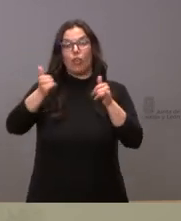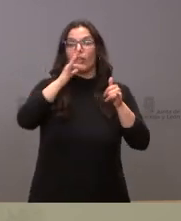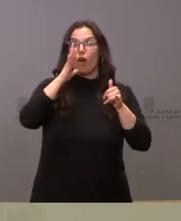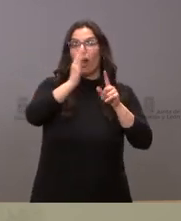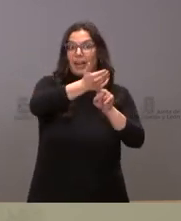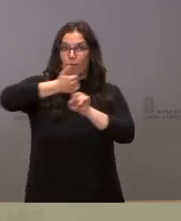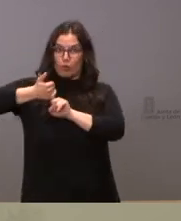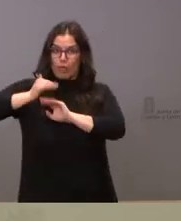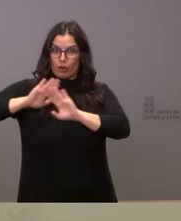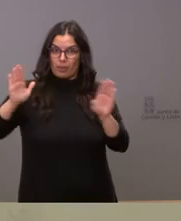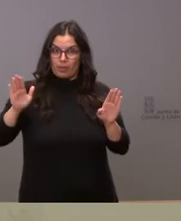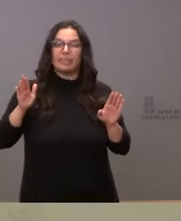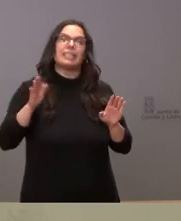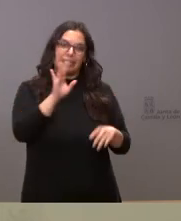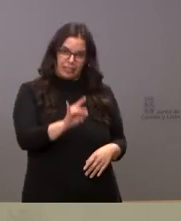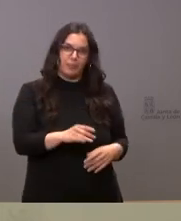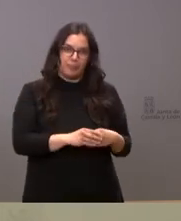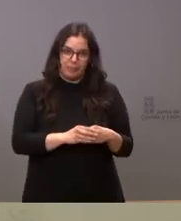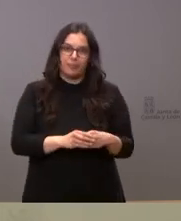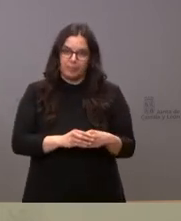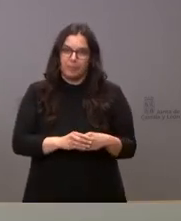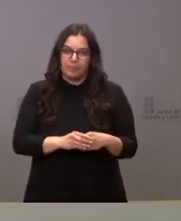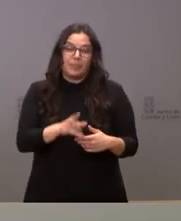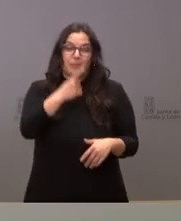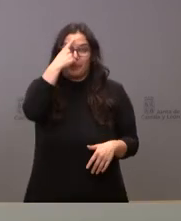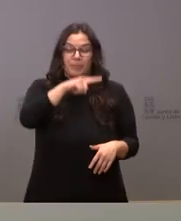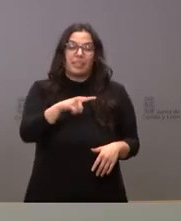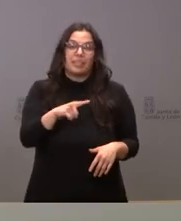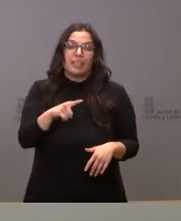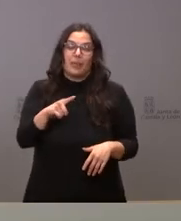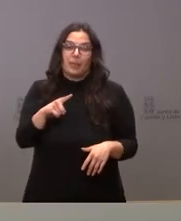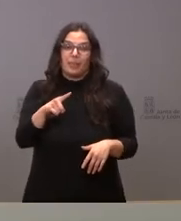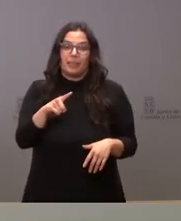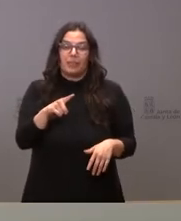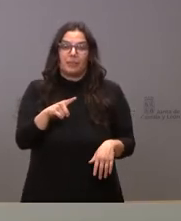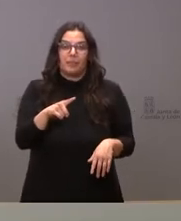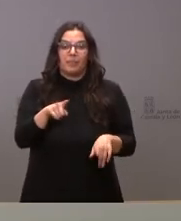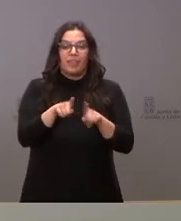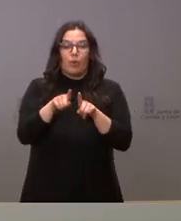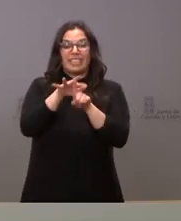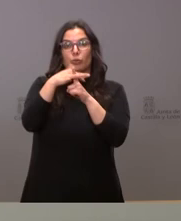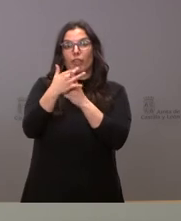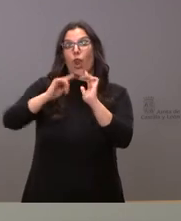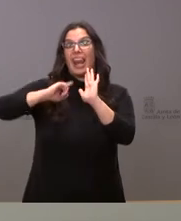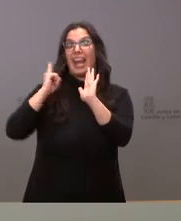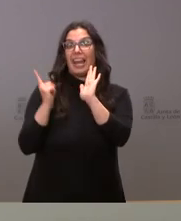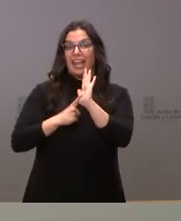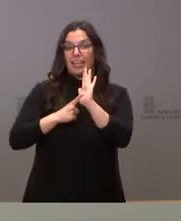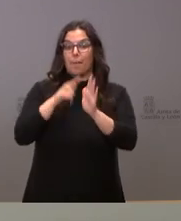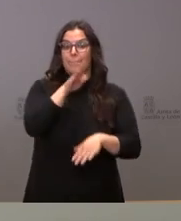entiendo es decir saben ustedes que el estatus de menor no acompañado